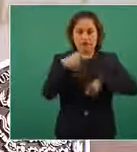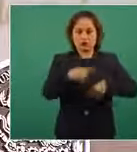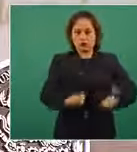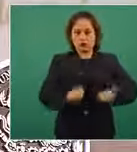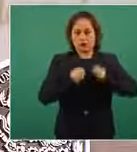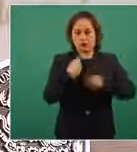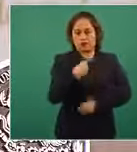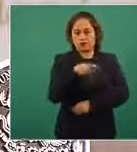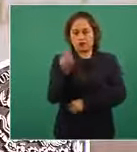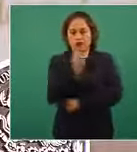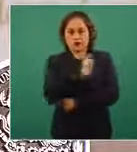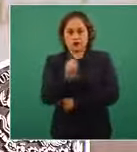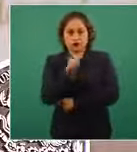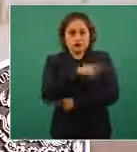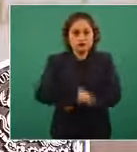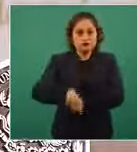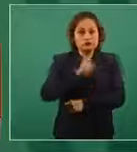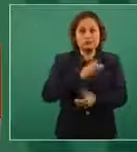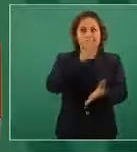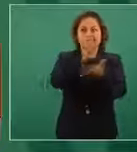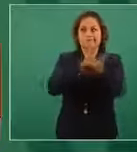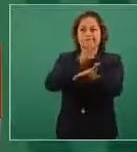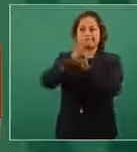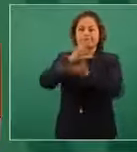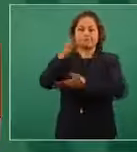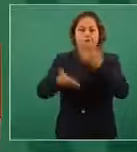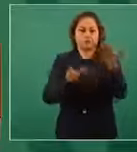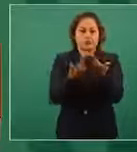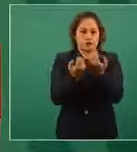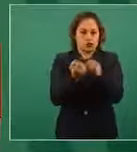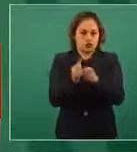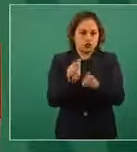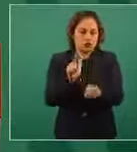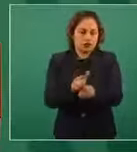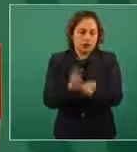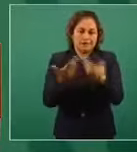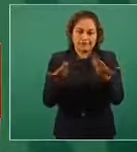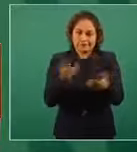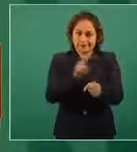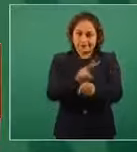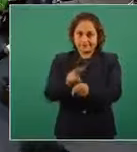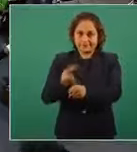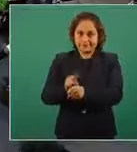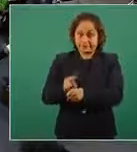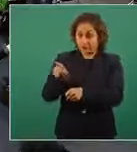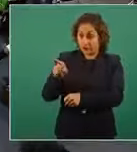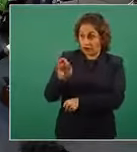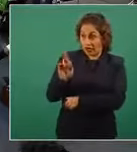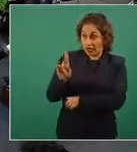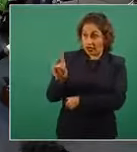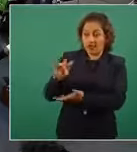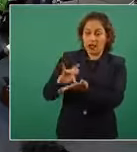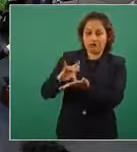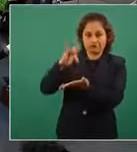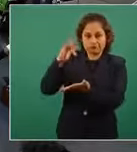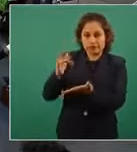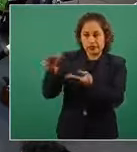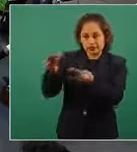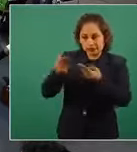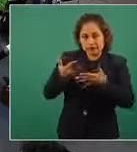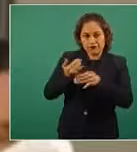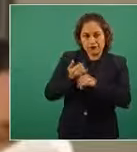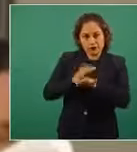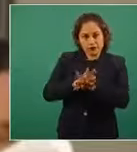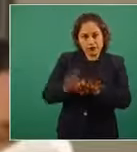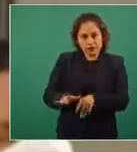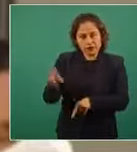a estos lugares a hacer su servicio social. Y gracias, Fernanda, por estos comentarios, porque creo que